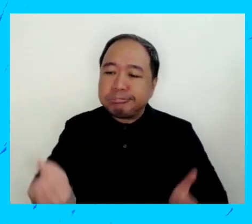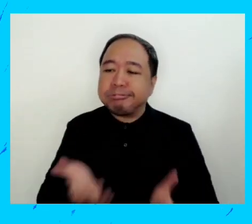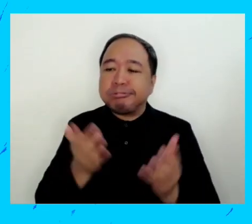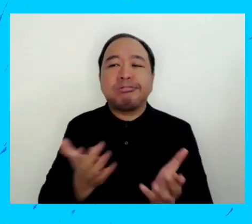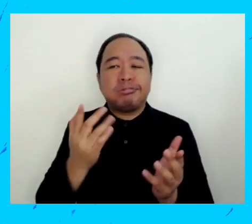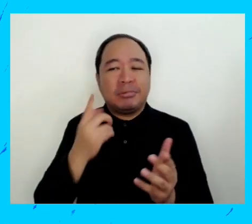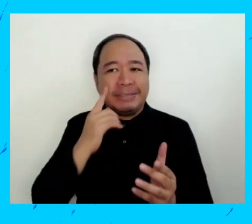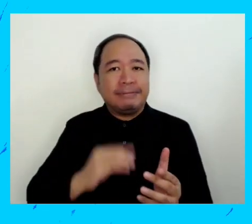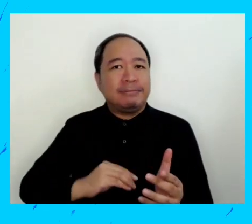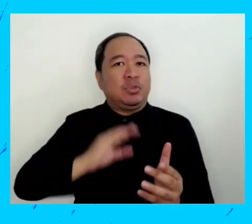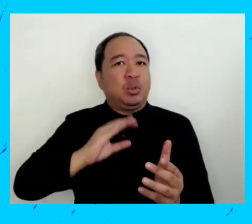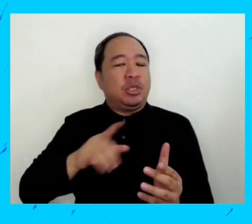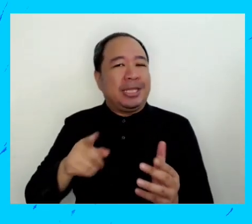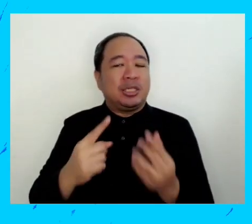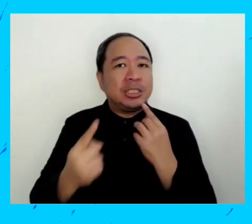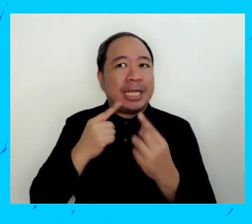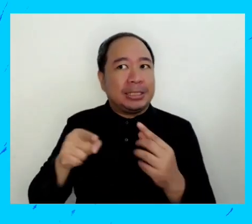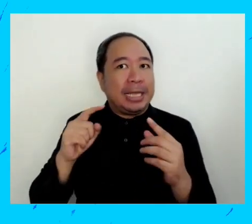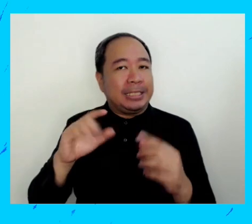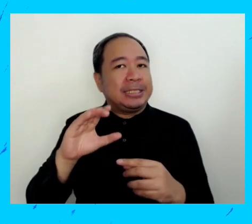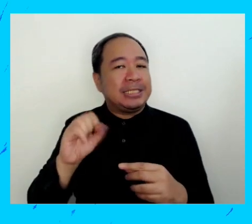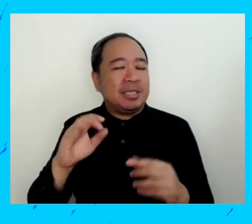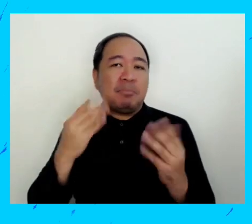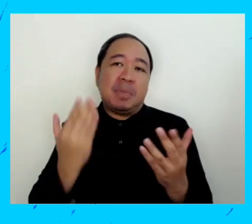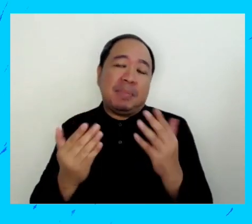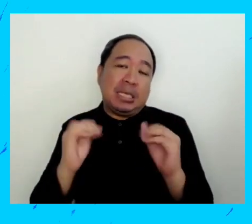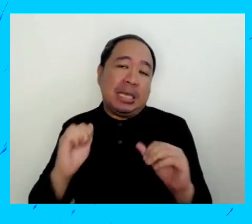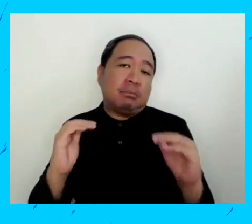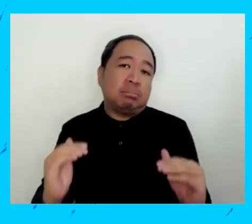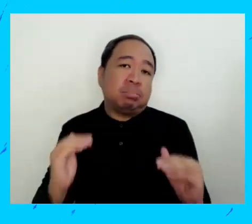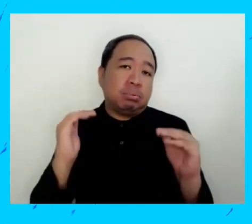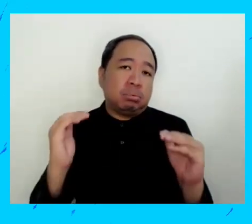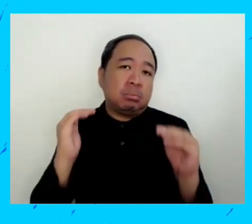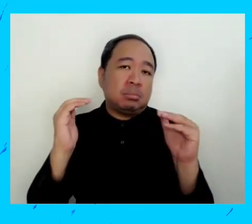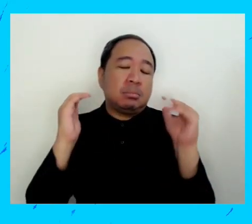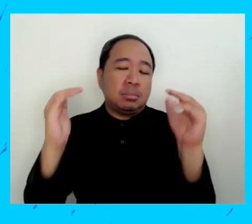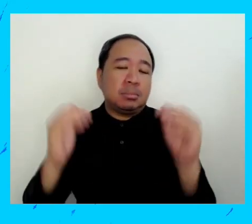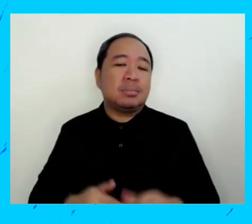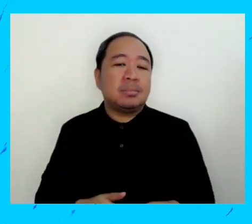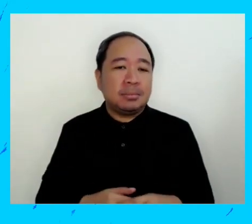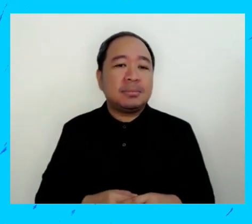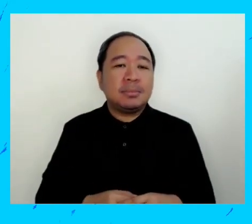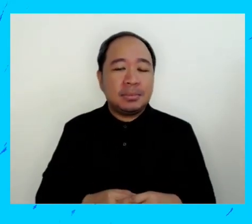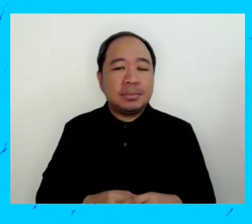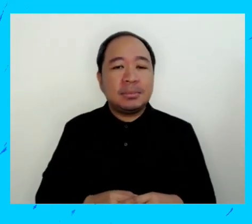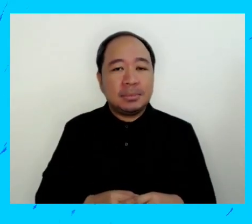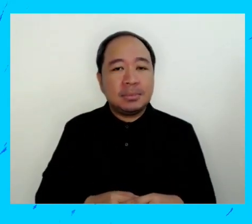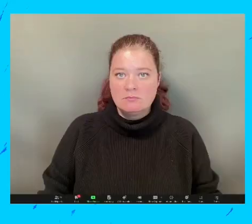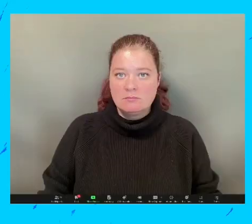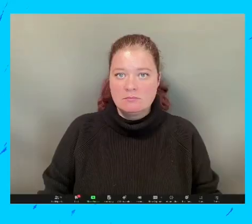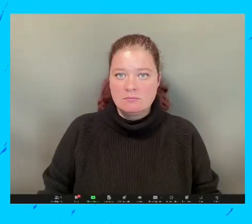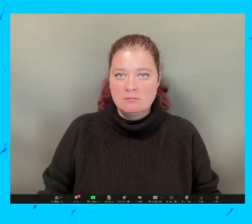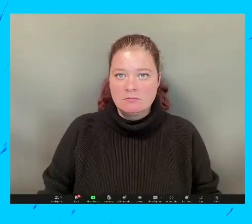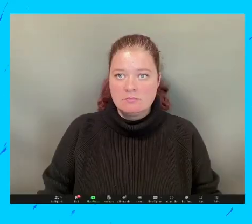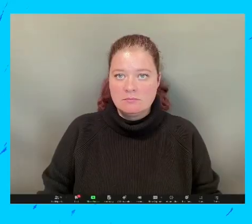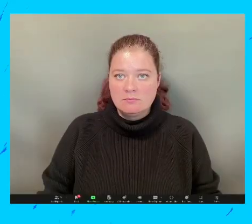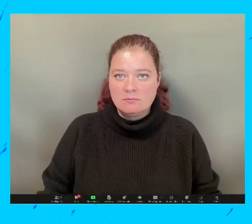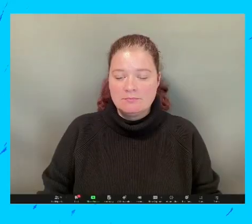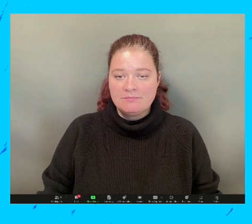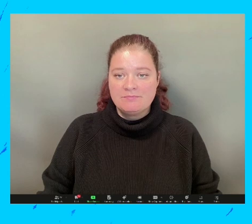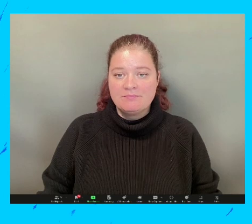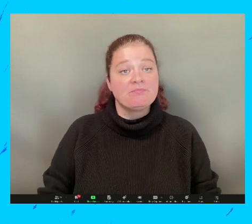Y tener este ambiente de discusión creo que nos puede ayudar a llegar al próximo nivel